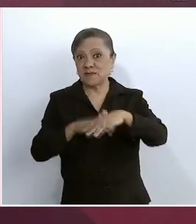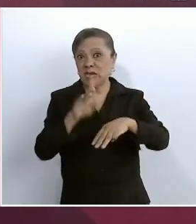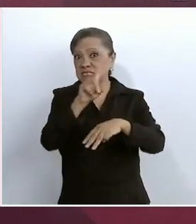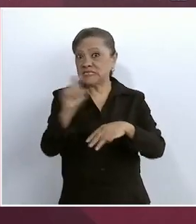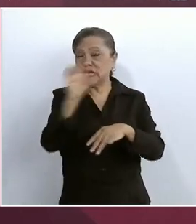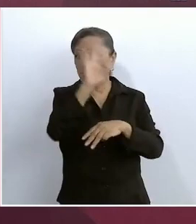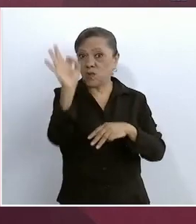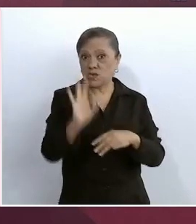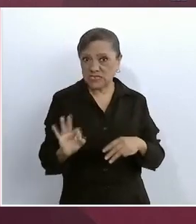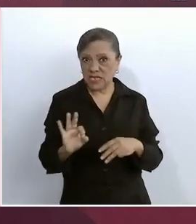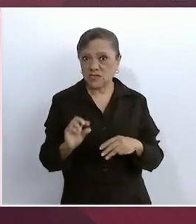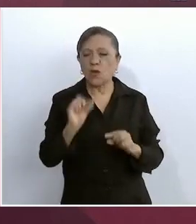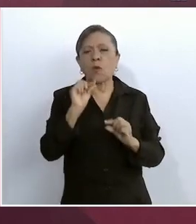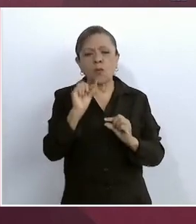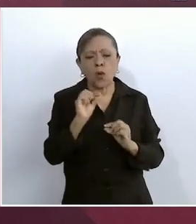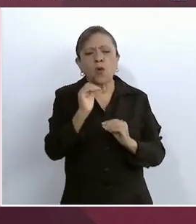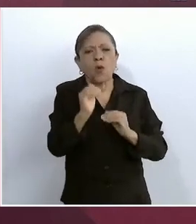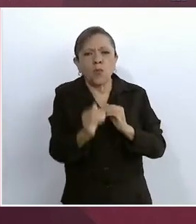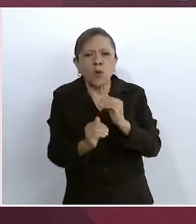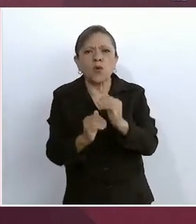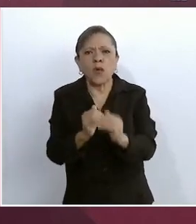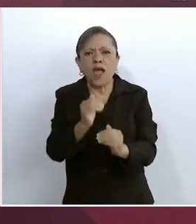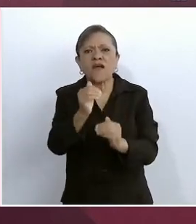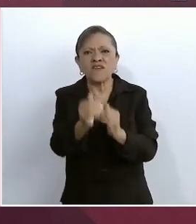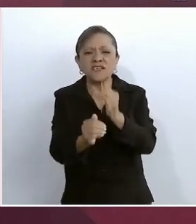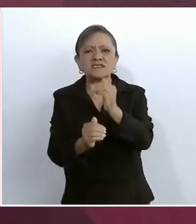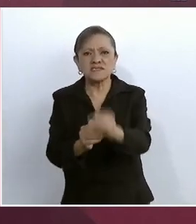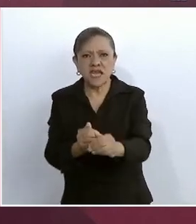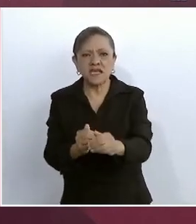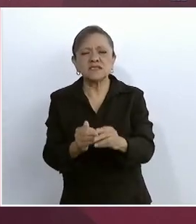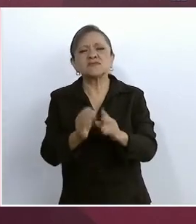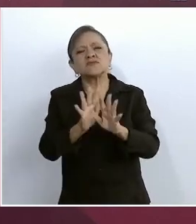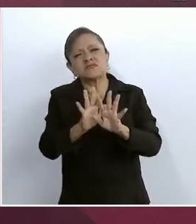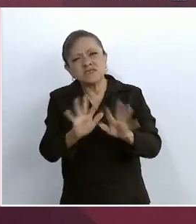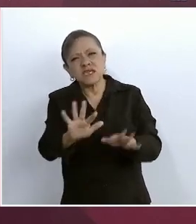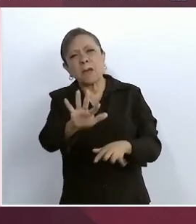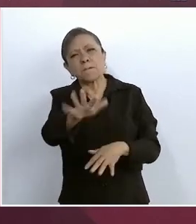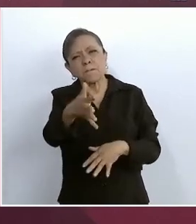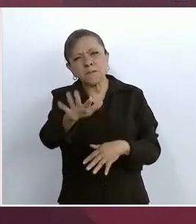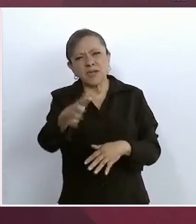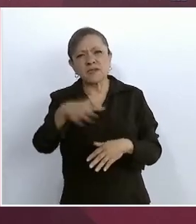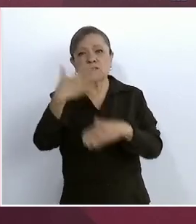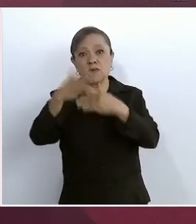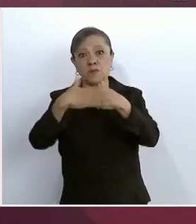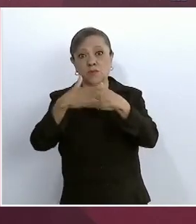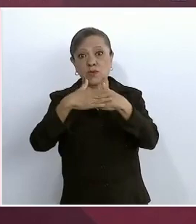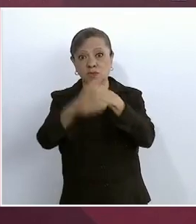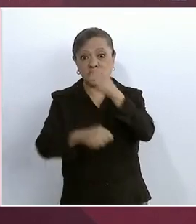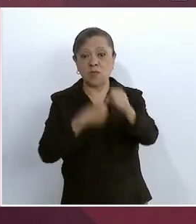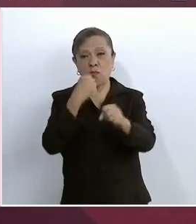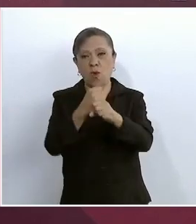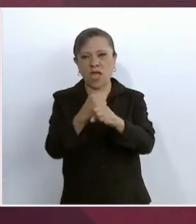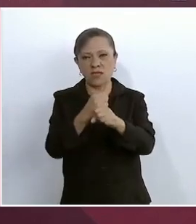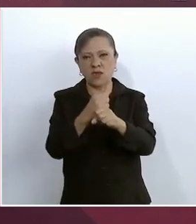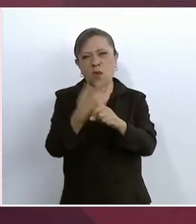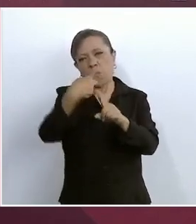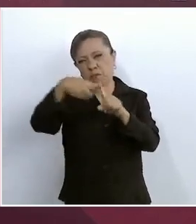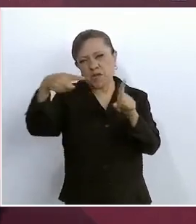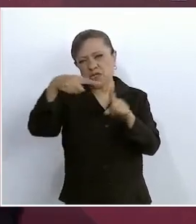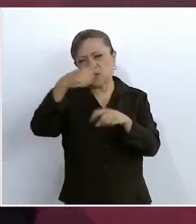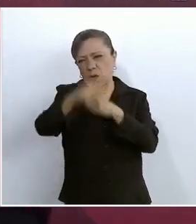vamos a ir avanzando hasta que a mediados del año próximo tengamos ya